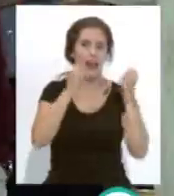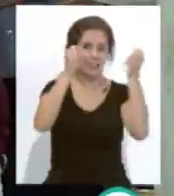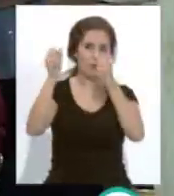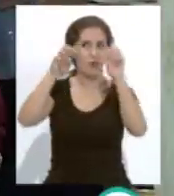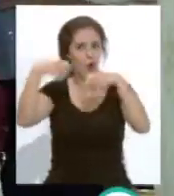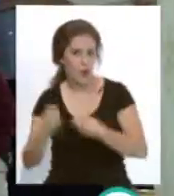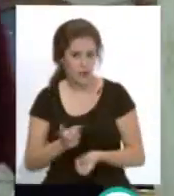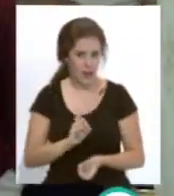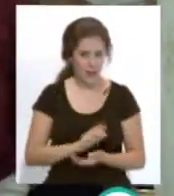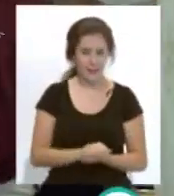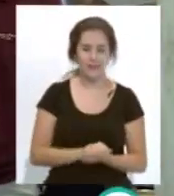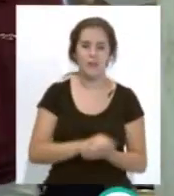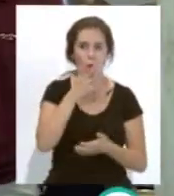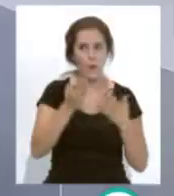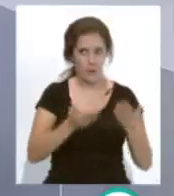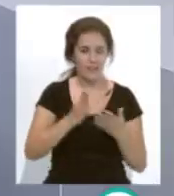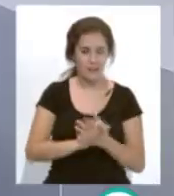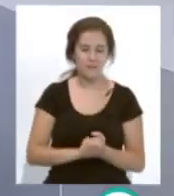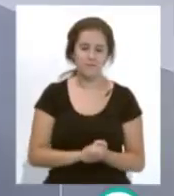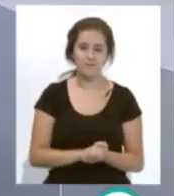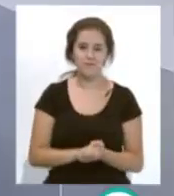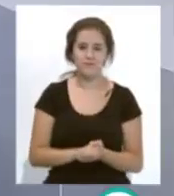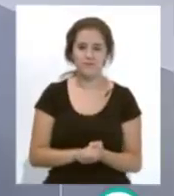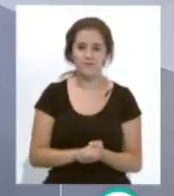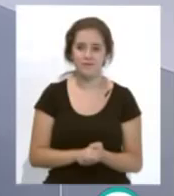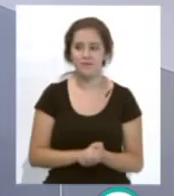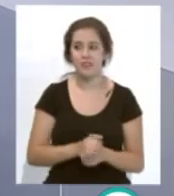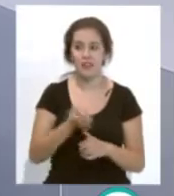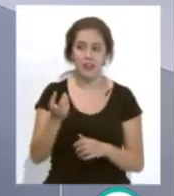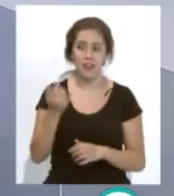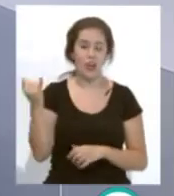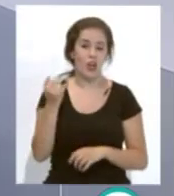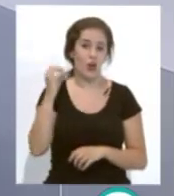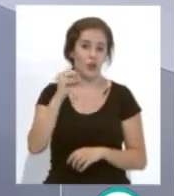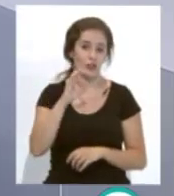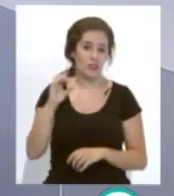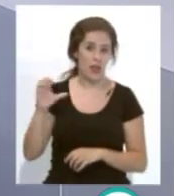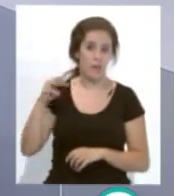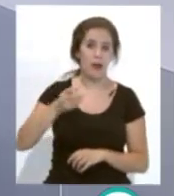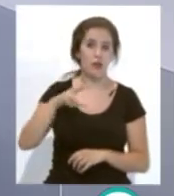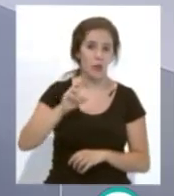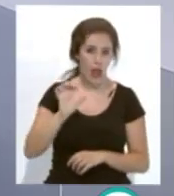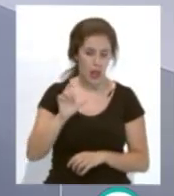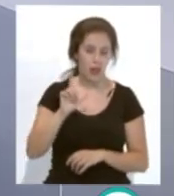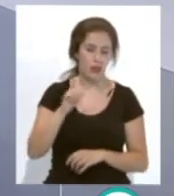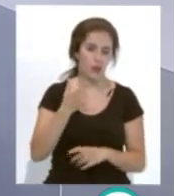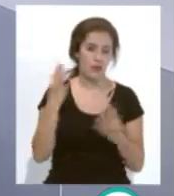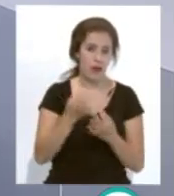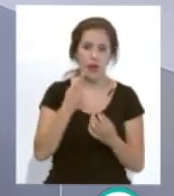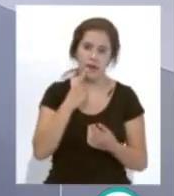jode jode el pie porque pesa una harta José Manuel Córdoba genio y figura como siempre la verdad que